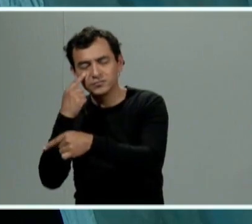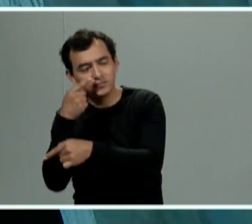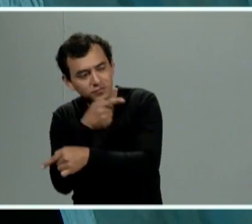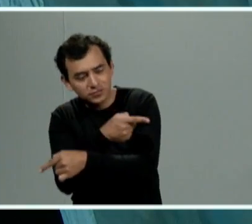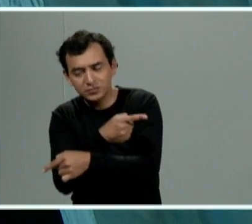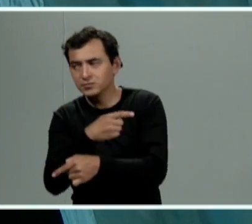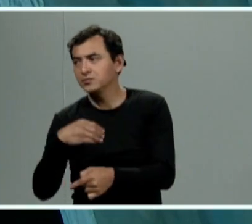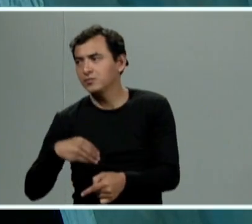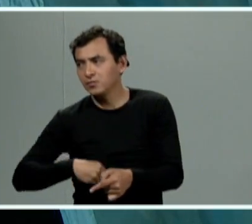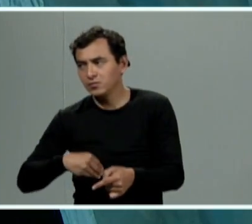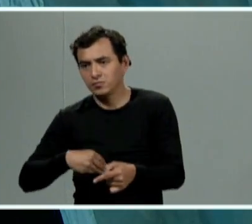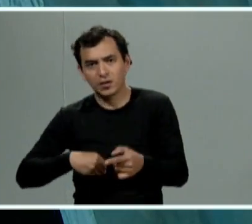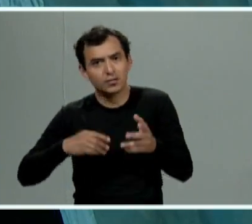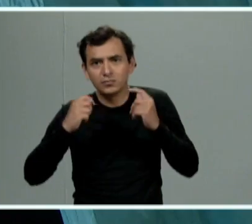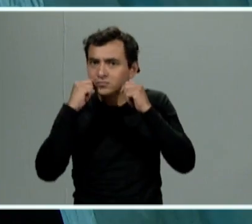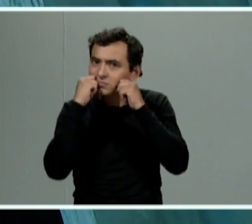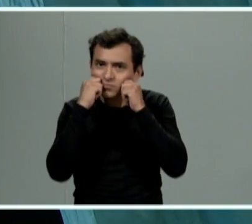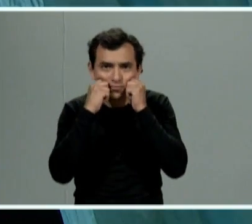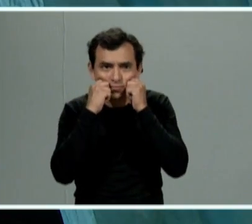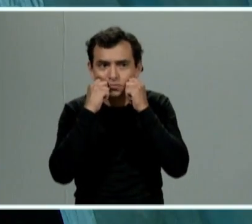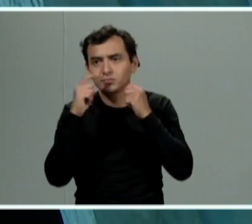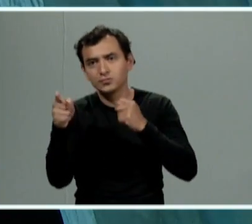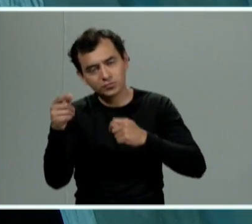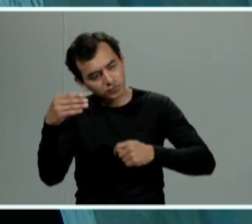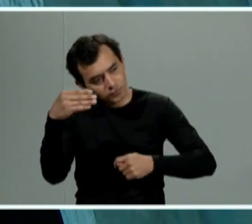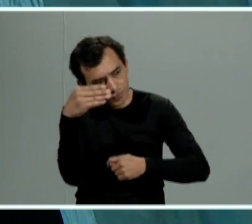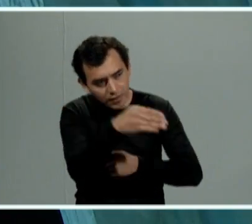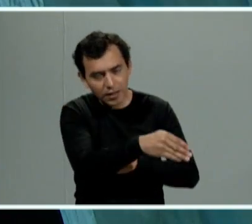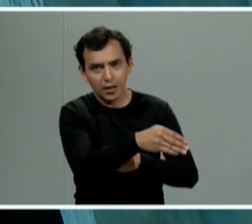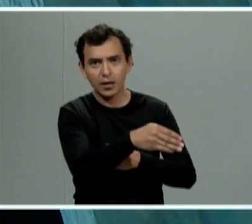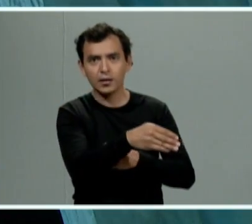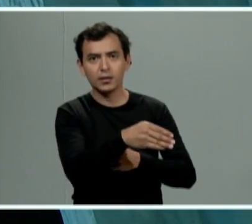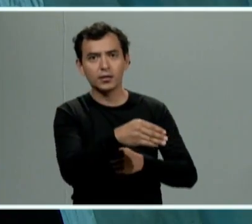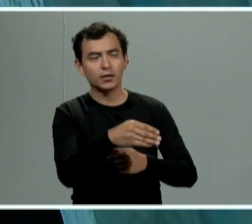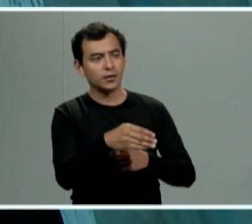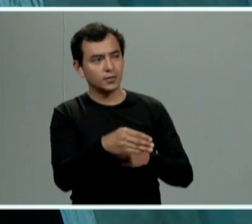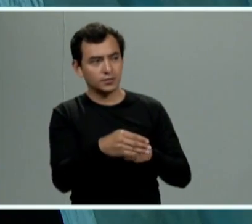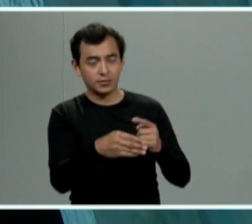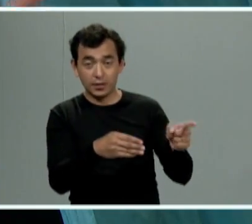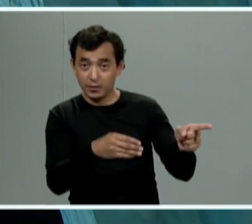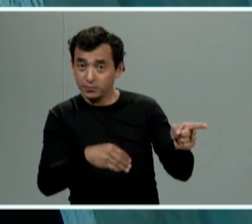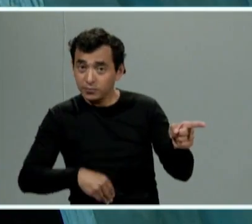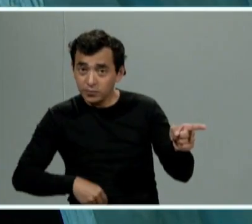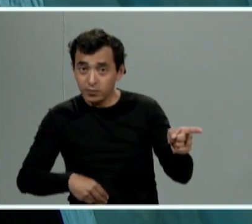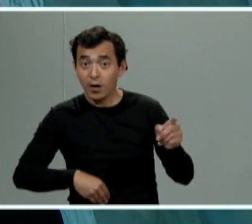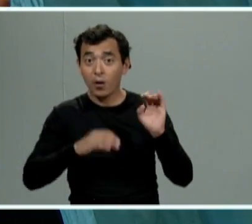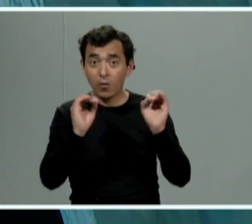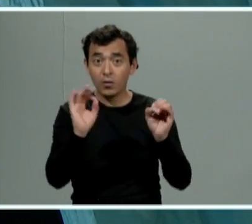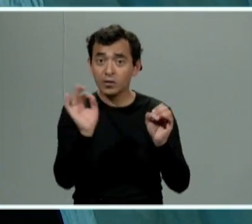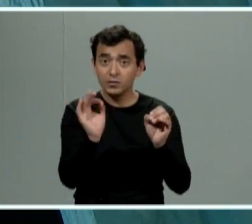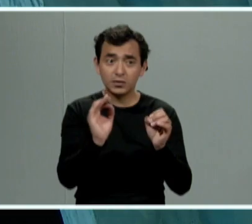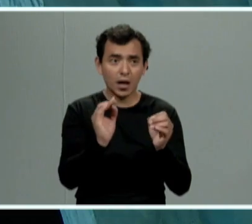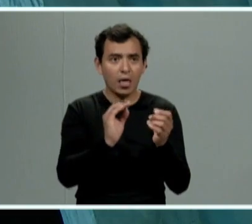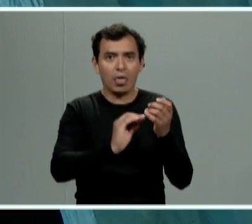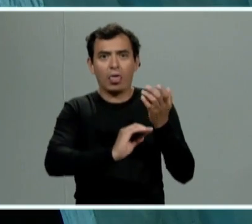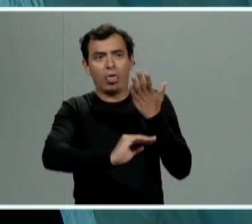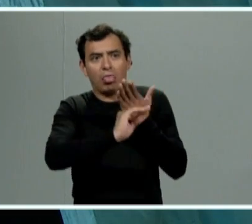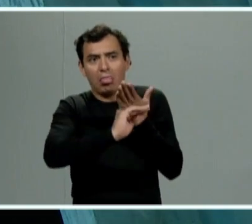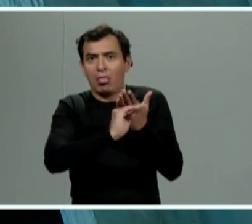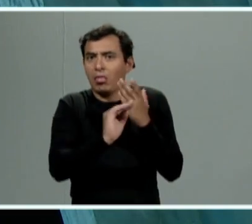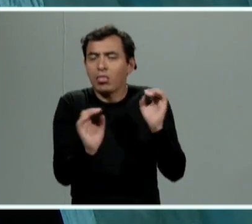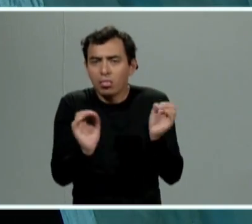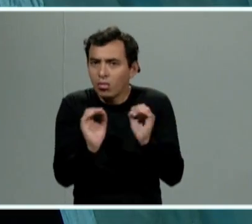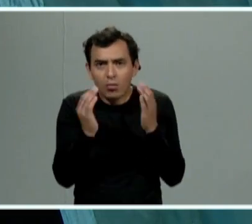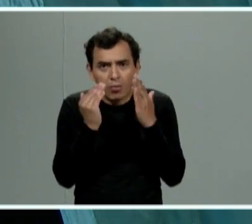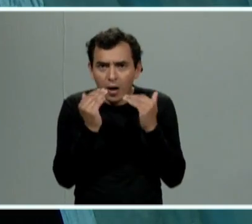poder dar vida jurídica a alguno de los élitos o si no existe esa violencia física pero a lo mejor vamos a estar en otro tipo de violencia